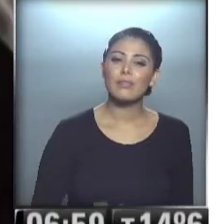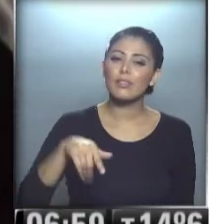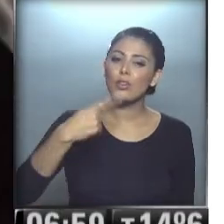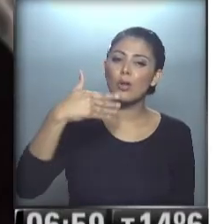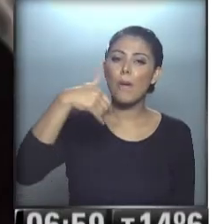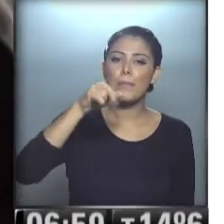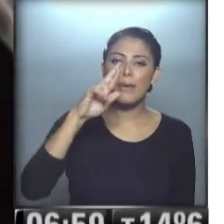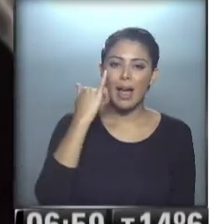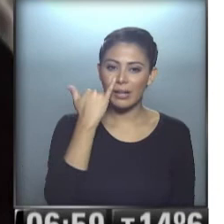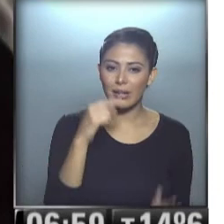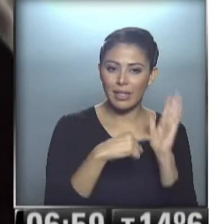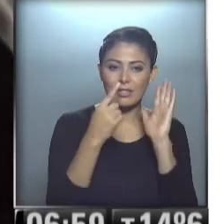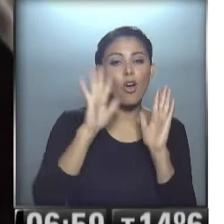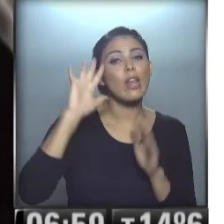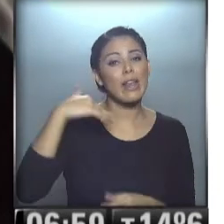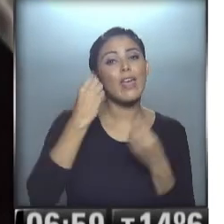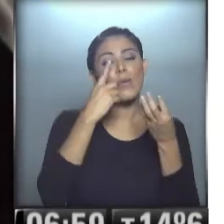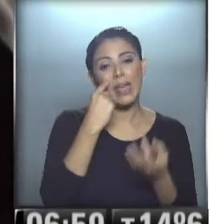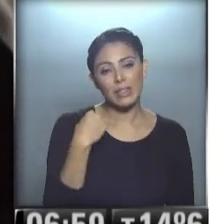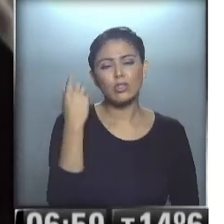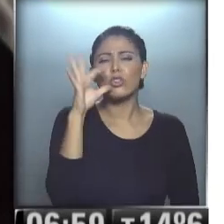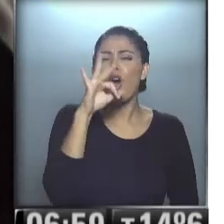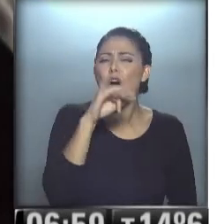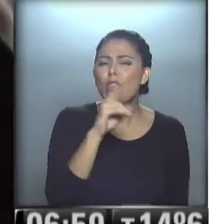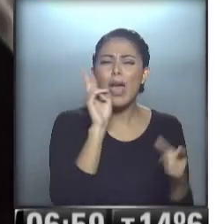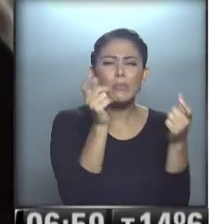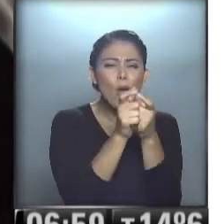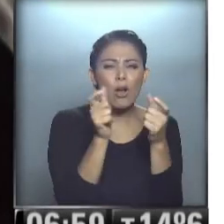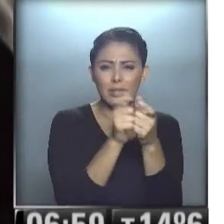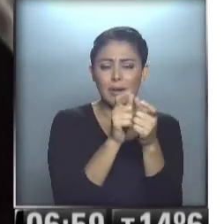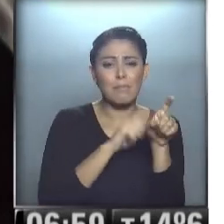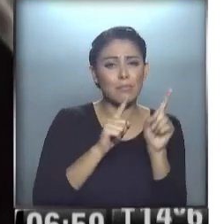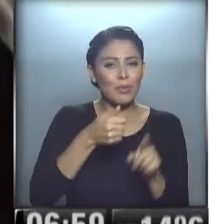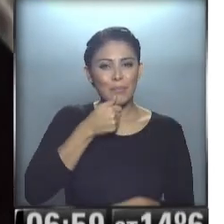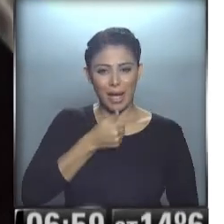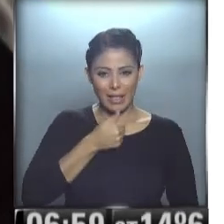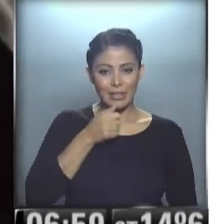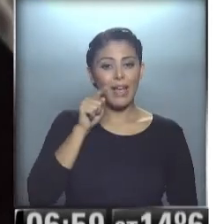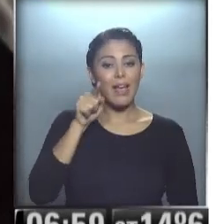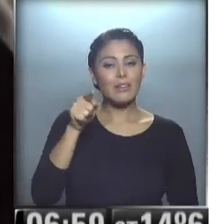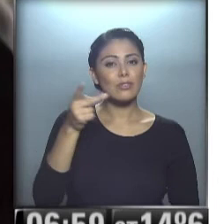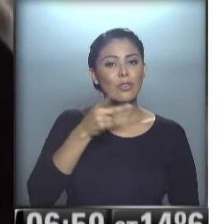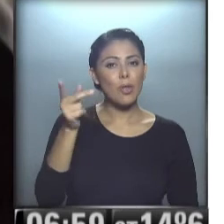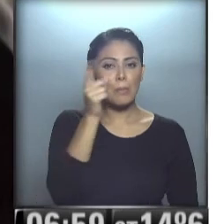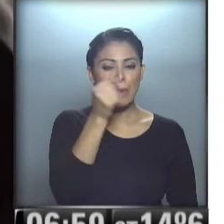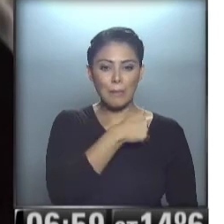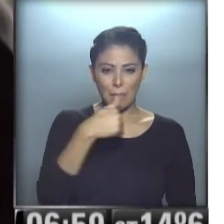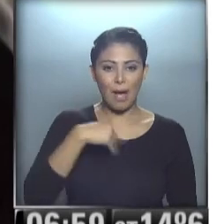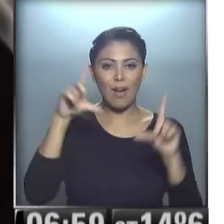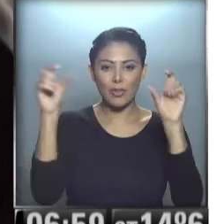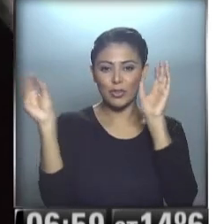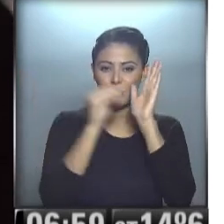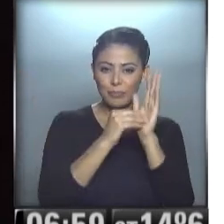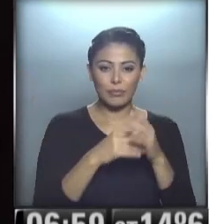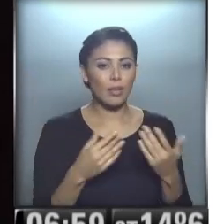Mari Baglietti dice... Hola, Nadia, buen día. Te miro todos los días mientras tomo mate. Ellos son mis viejitos, dice, y nos manda esta foto.